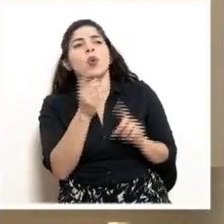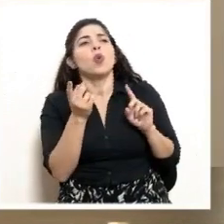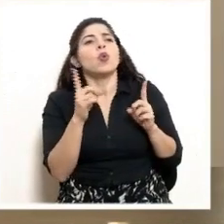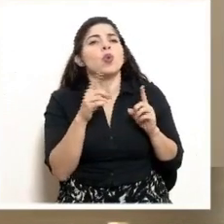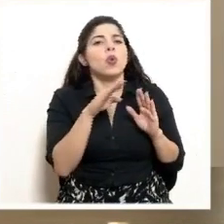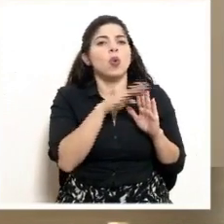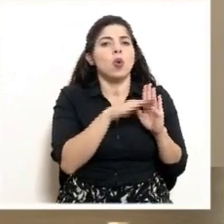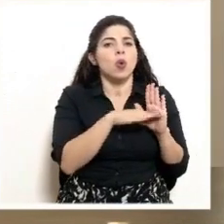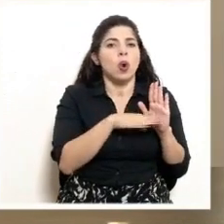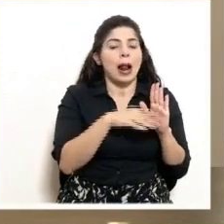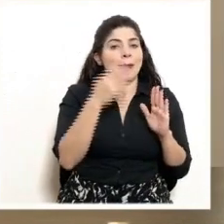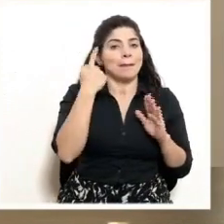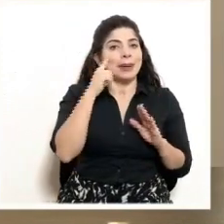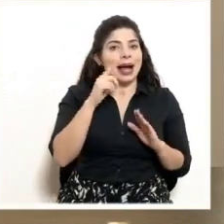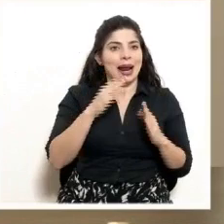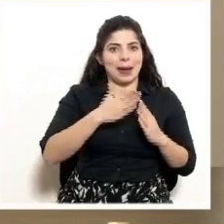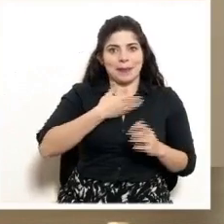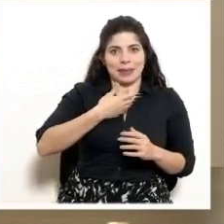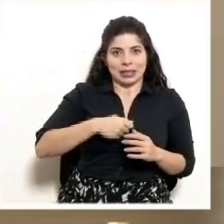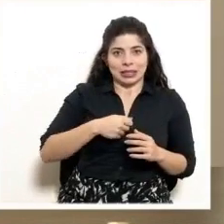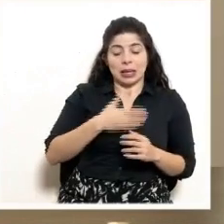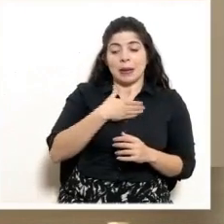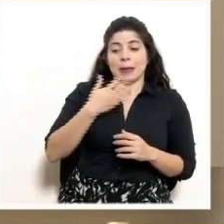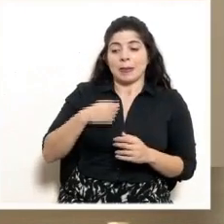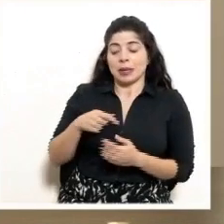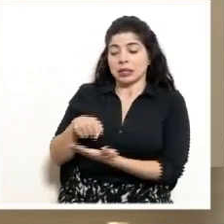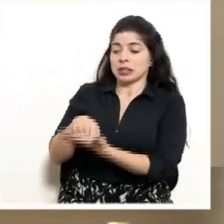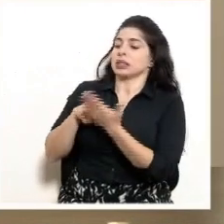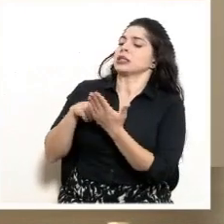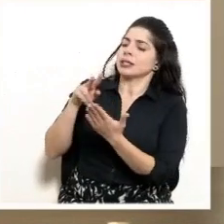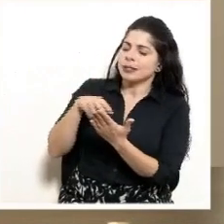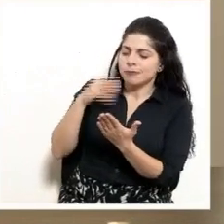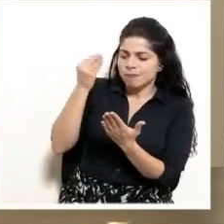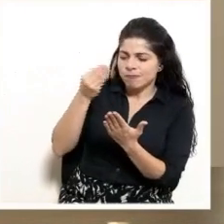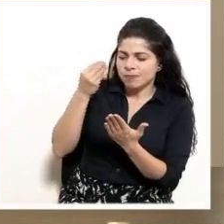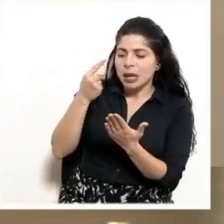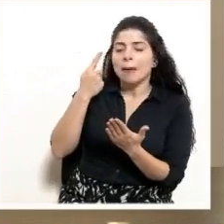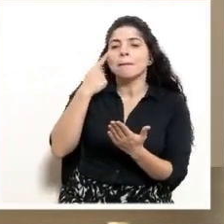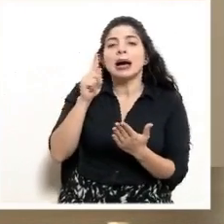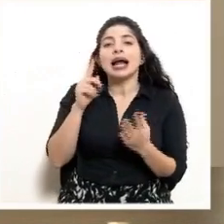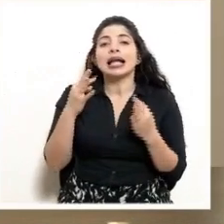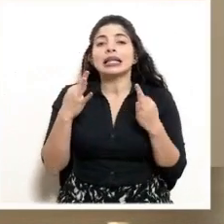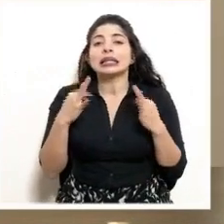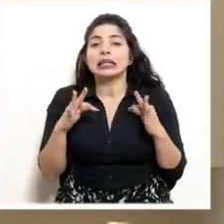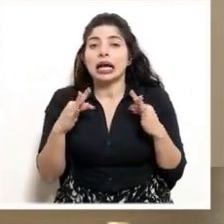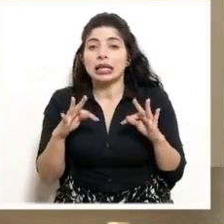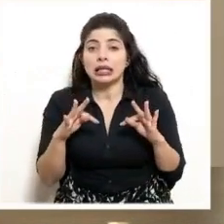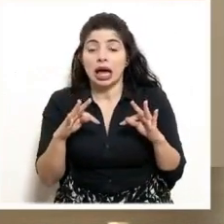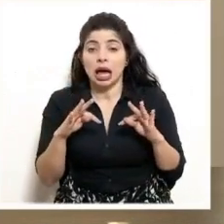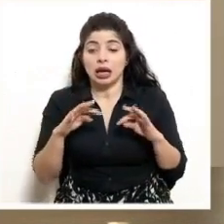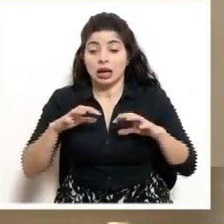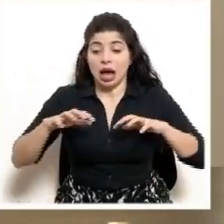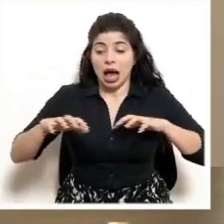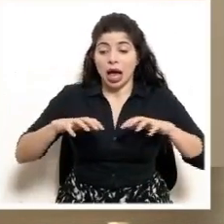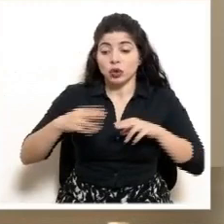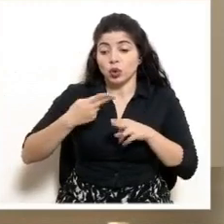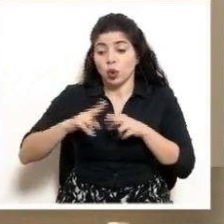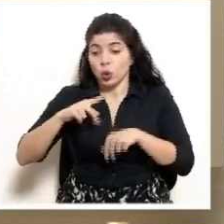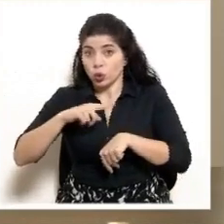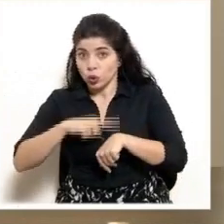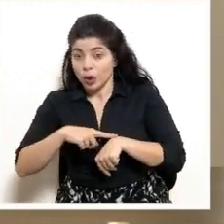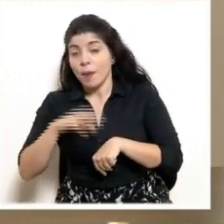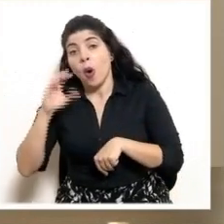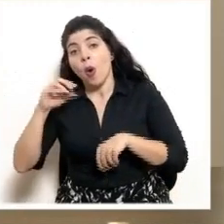al Poder Ejecutivo para que puedan ser valoradas de cara a tratar todas estas acciones, las de corto plazo